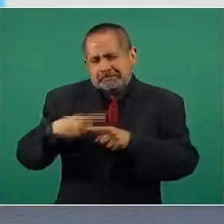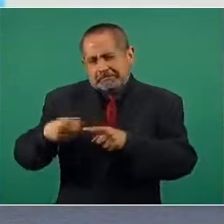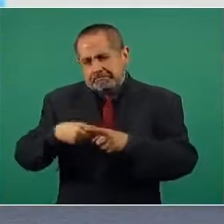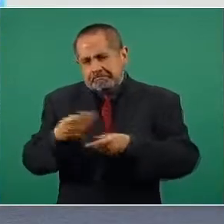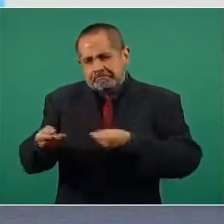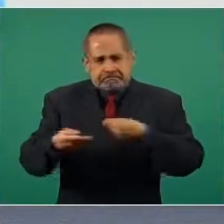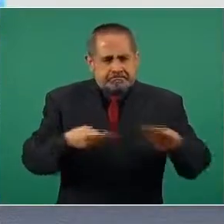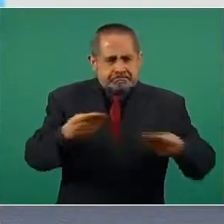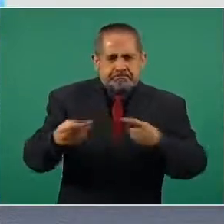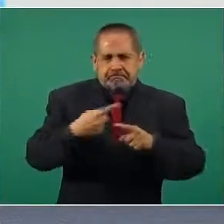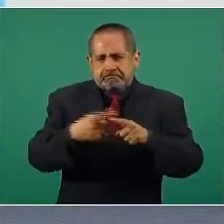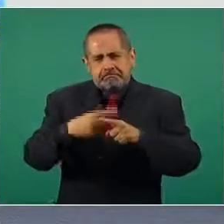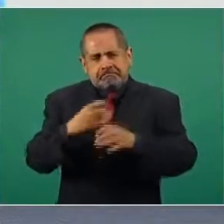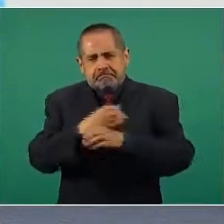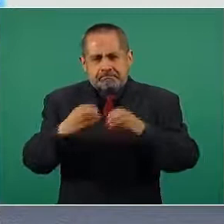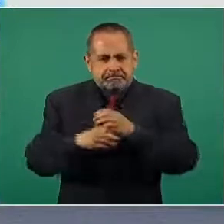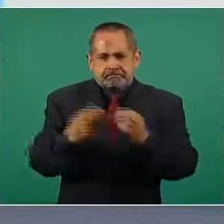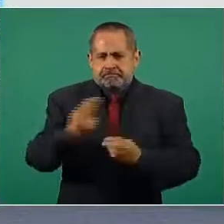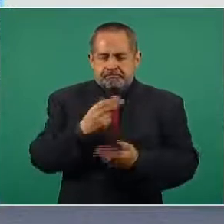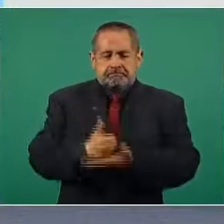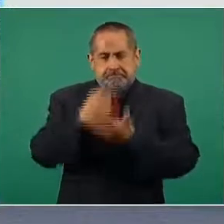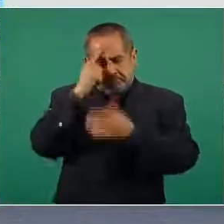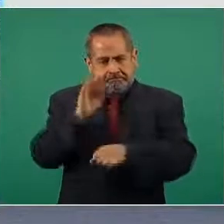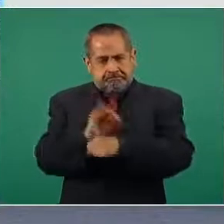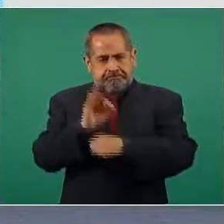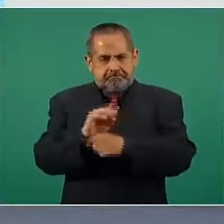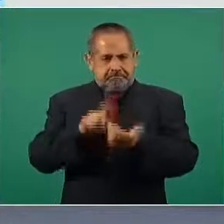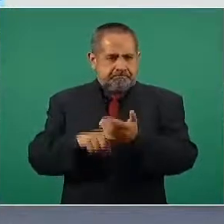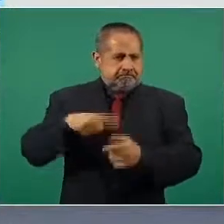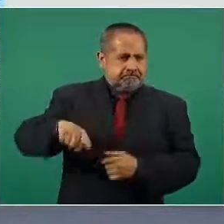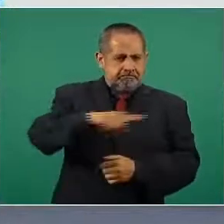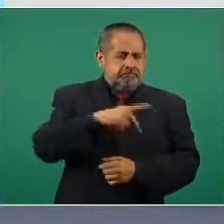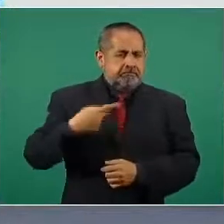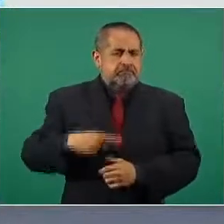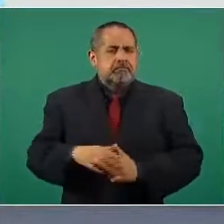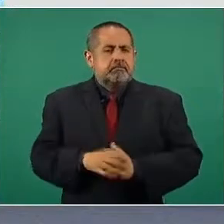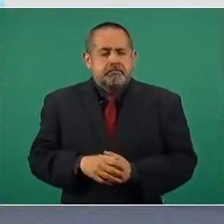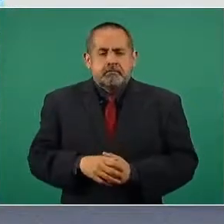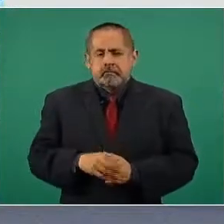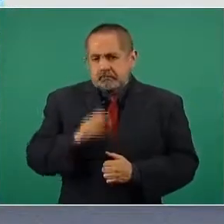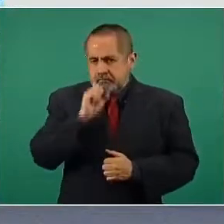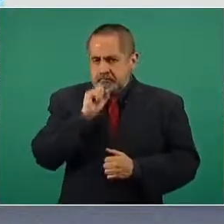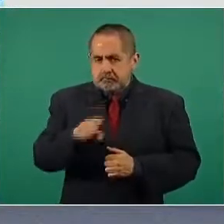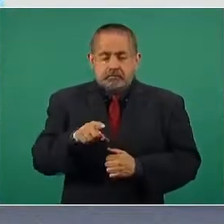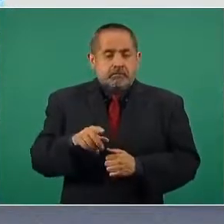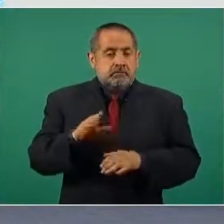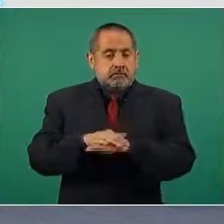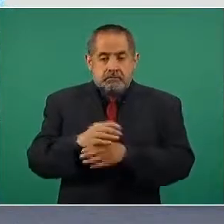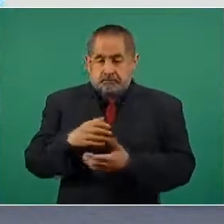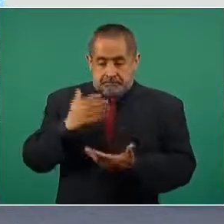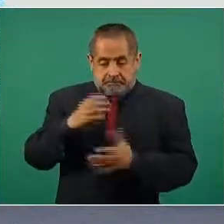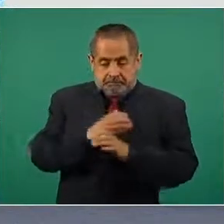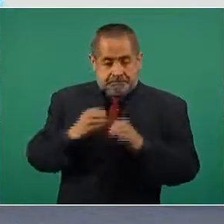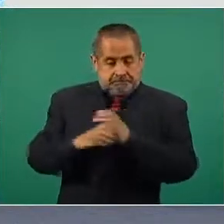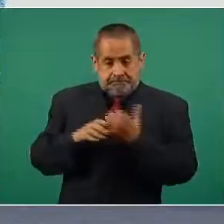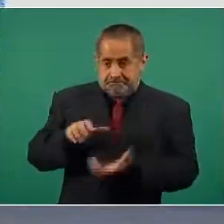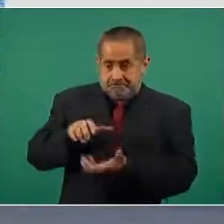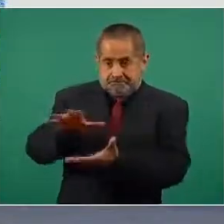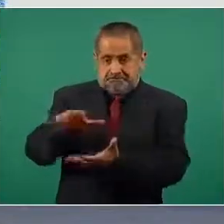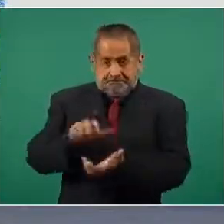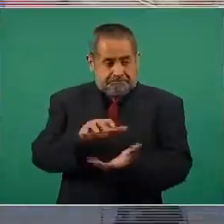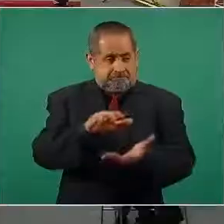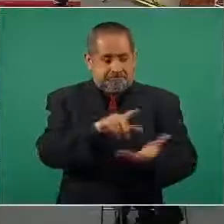artículos, insumos básicos para la protección de estos ciudadanos. Tenemos, en cuanto a la distribución de los paquetes de enseres